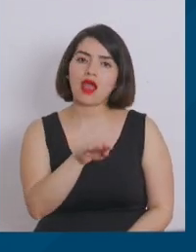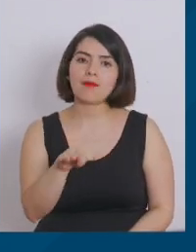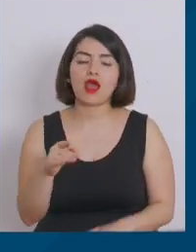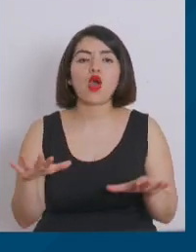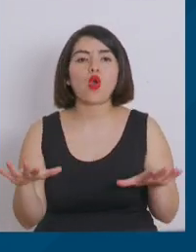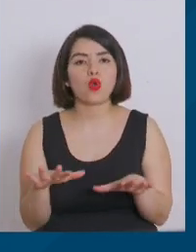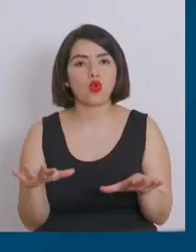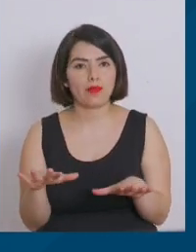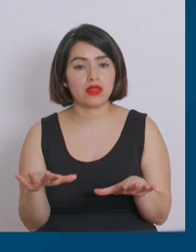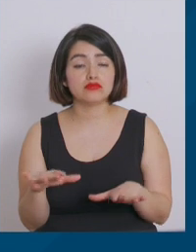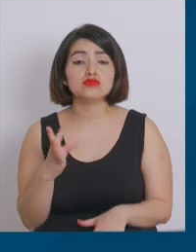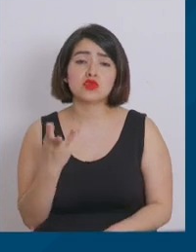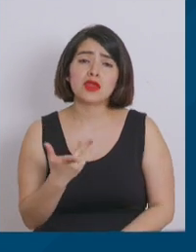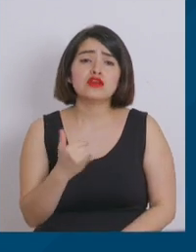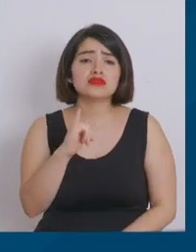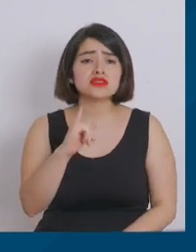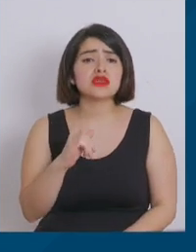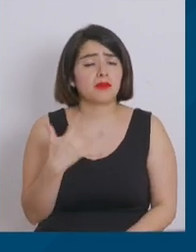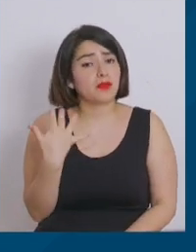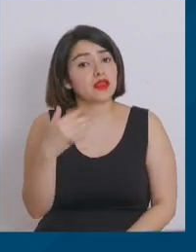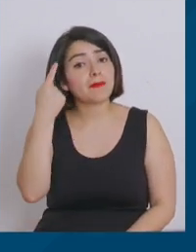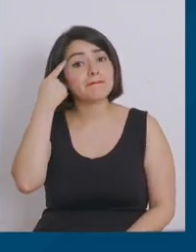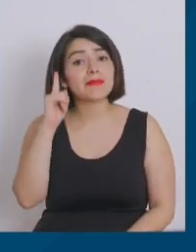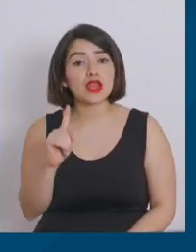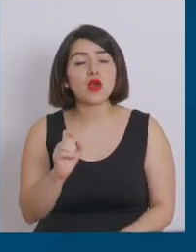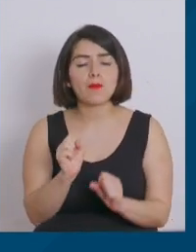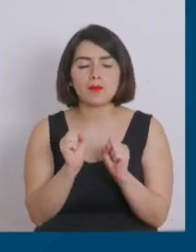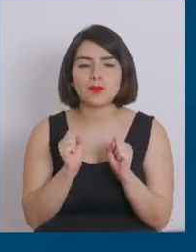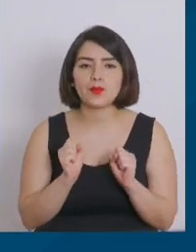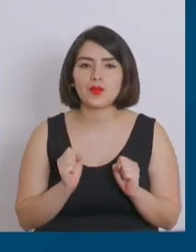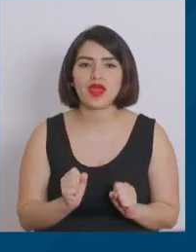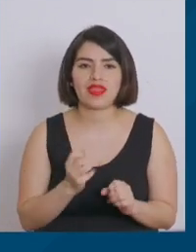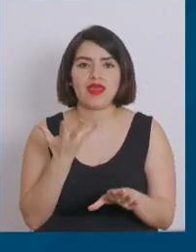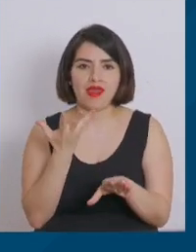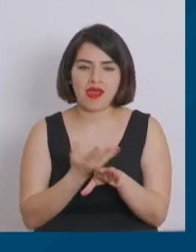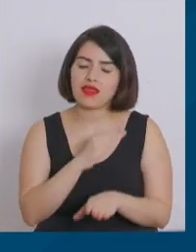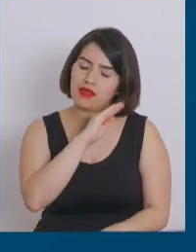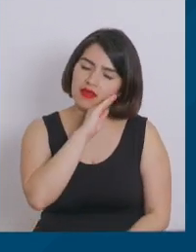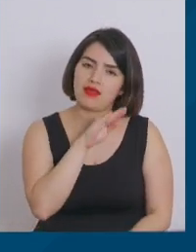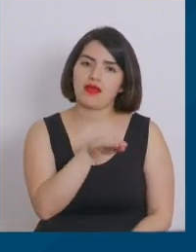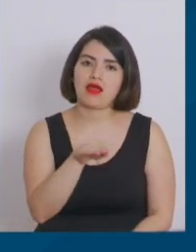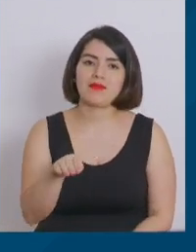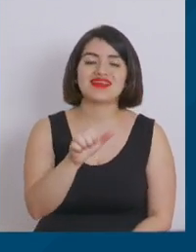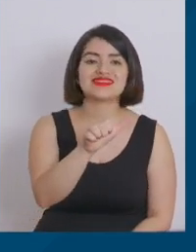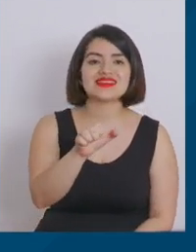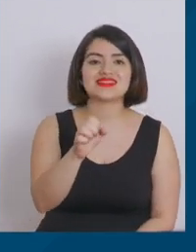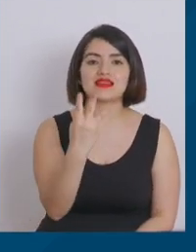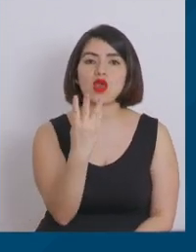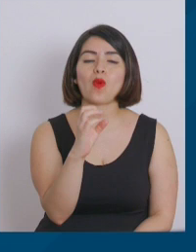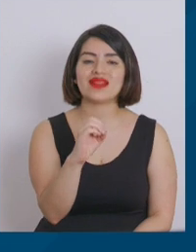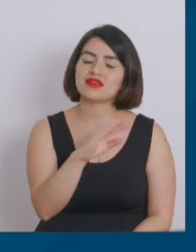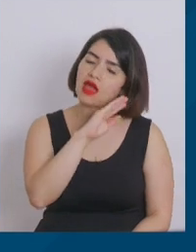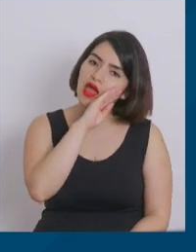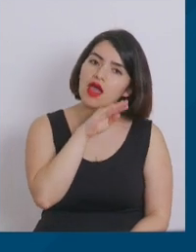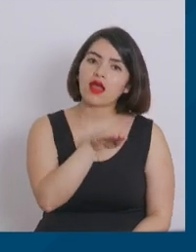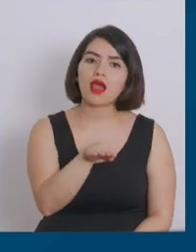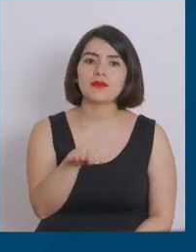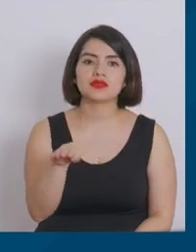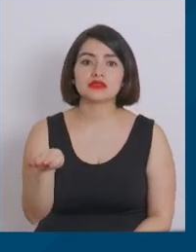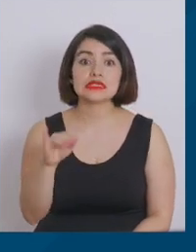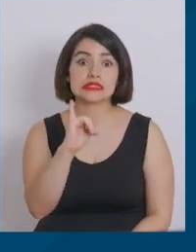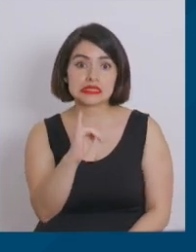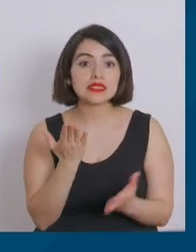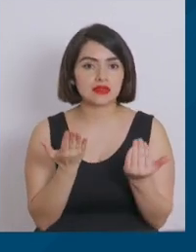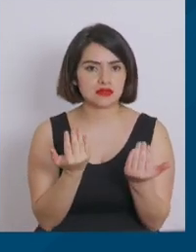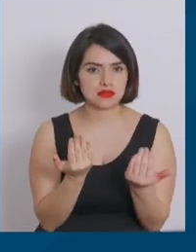es una cifra importante, pero podemos crecer en más de 640 camas en el caso que